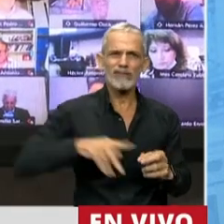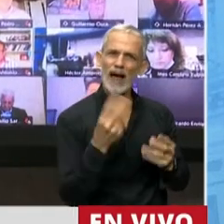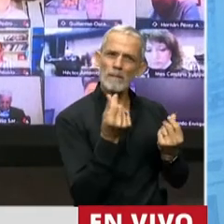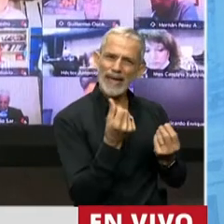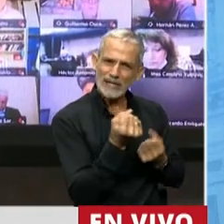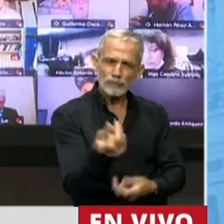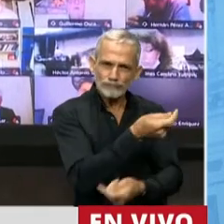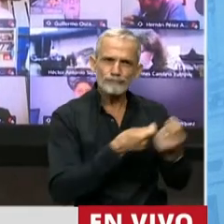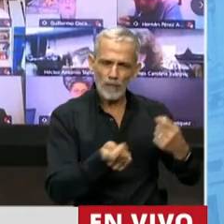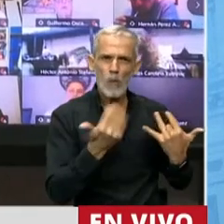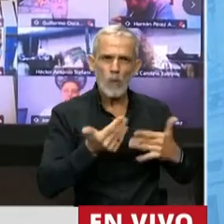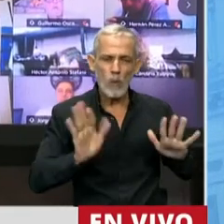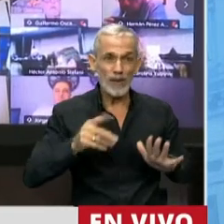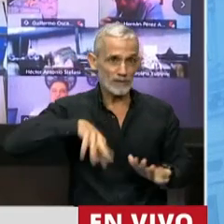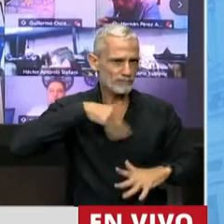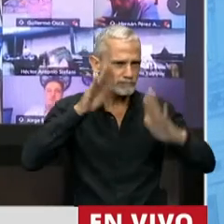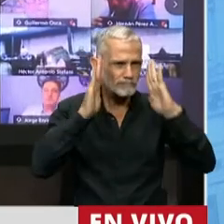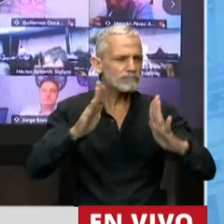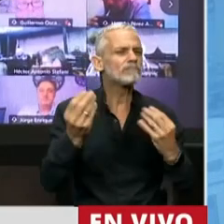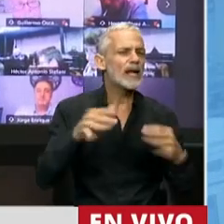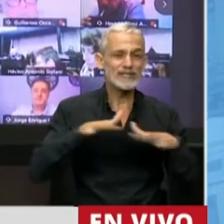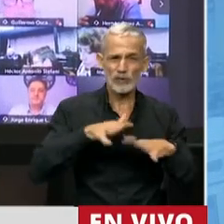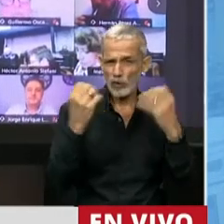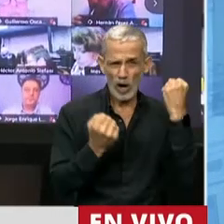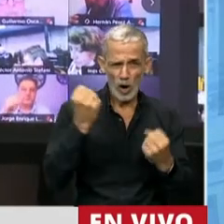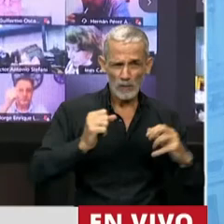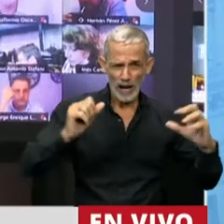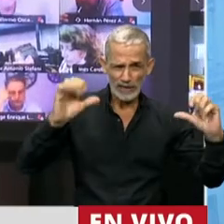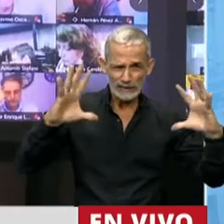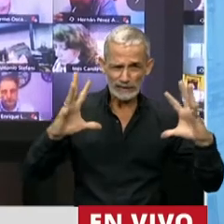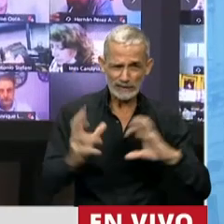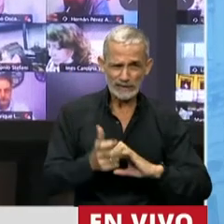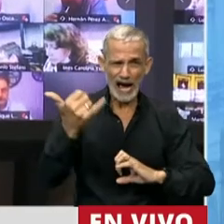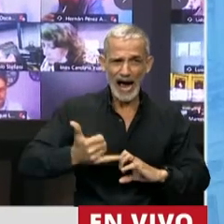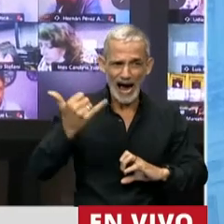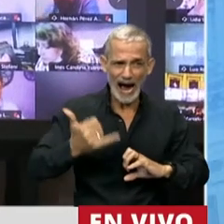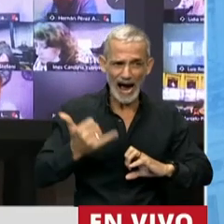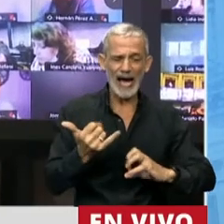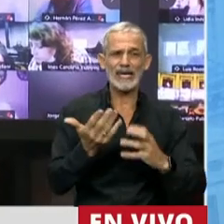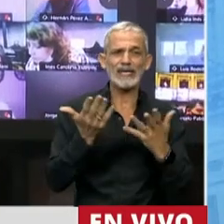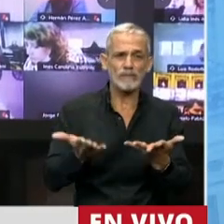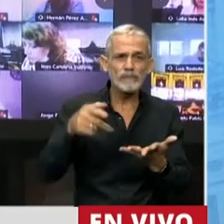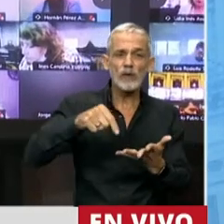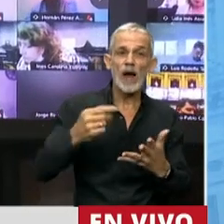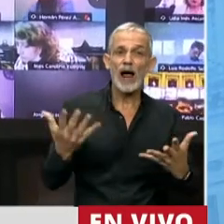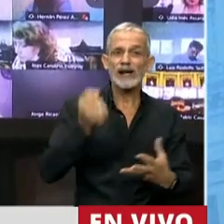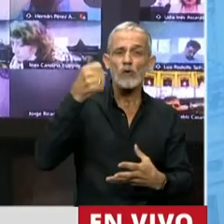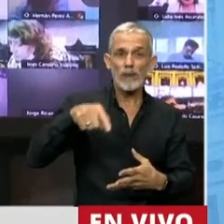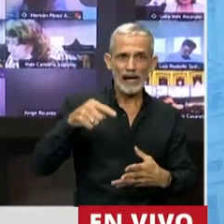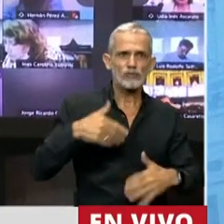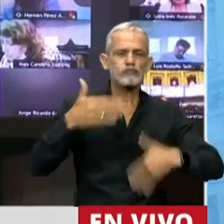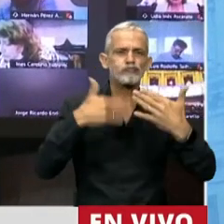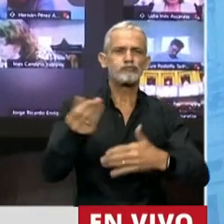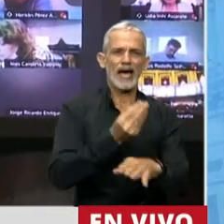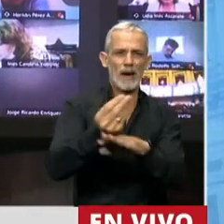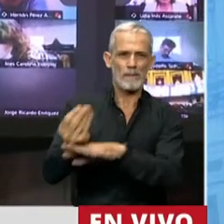lo que más nos preocupa a todos nosotros, que ante esta situación económica que estamos viviendo devastada, podamos generar una recuperación del